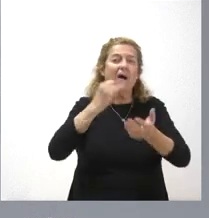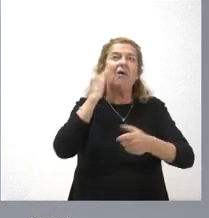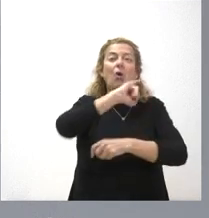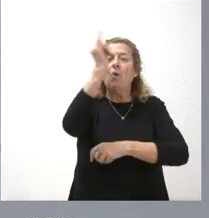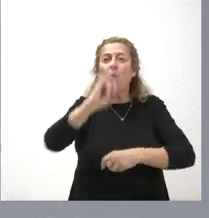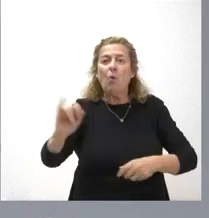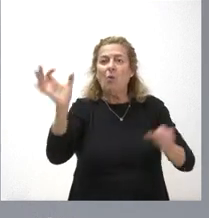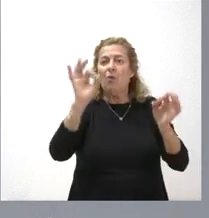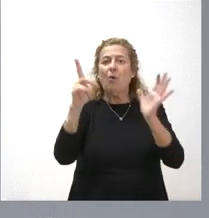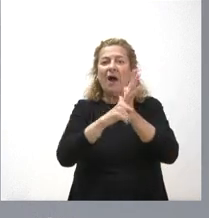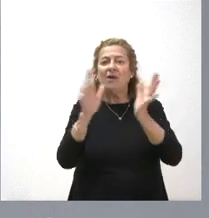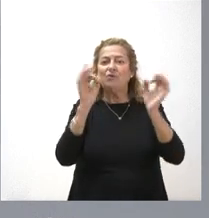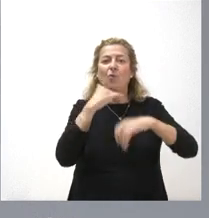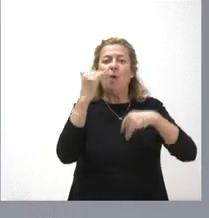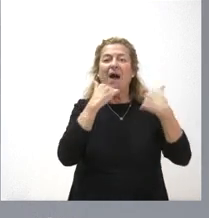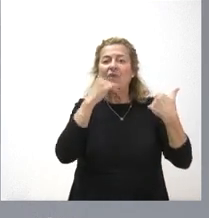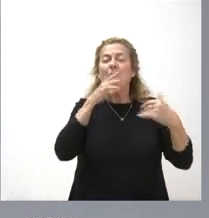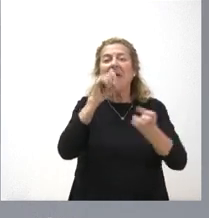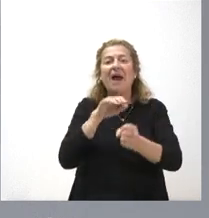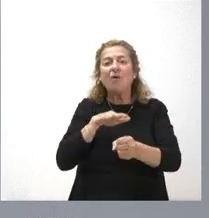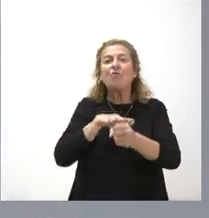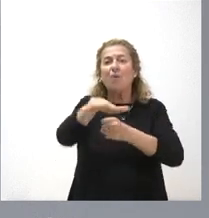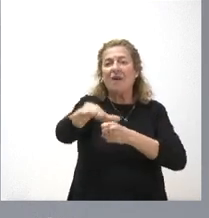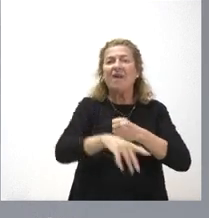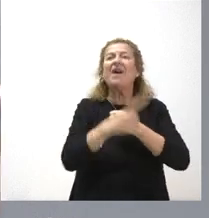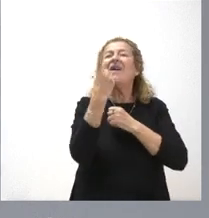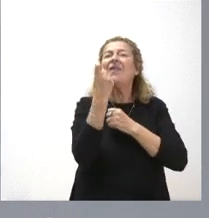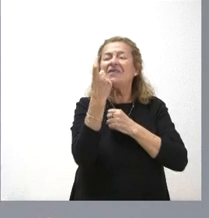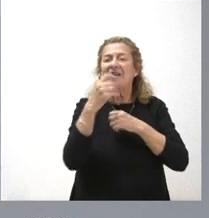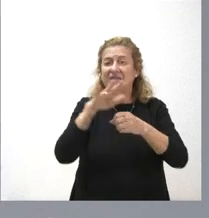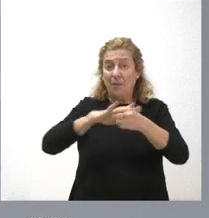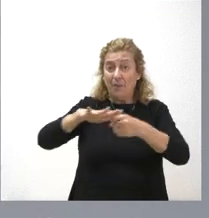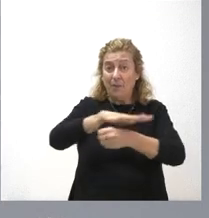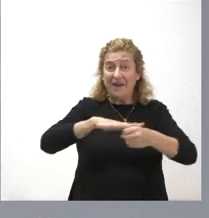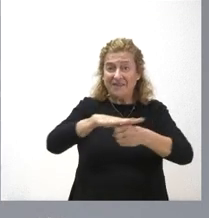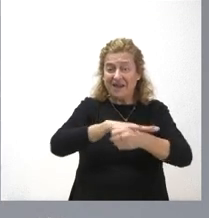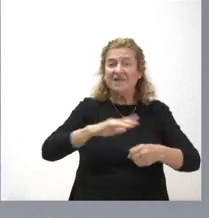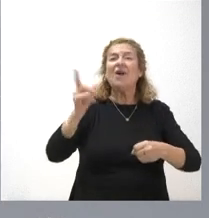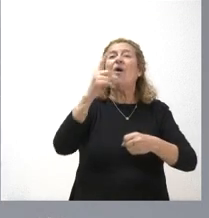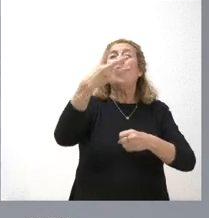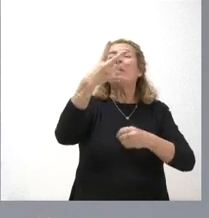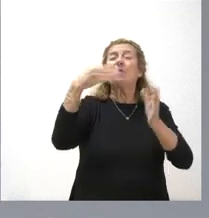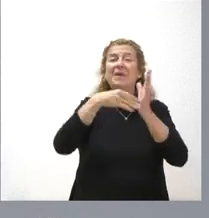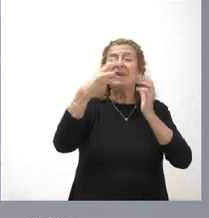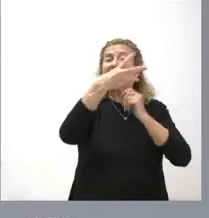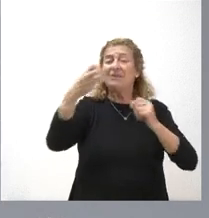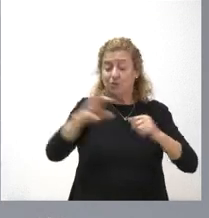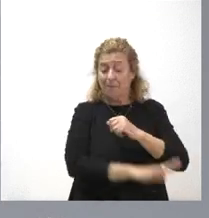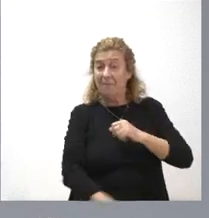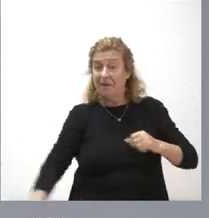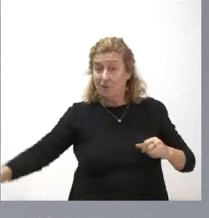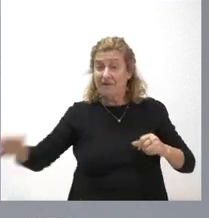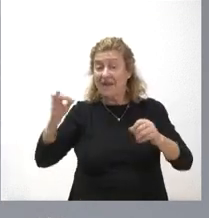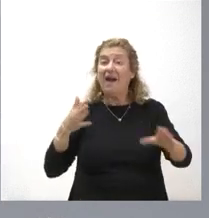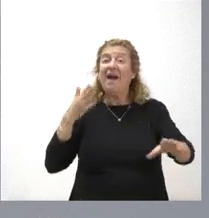energéticos, por ejemplo, para cubrir las necesidades básicas. 4.300 menores en nuestros pueblos que acceden a